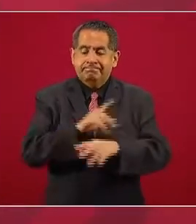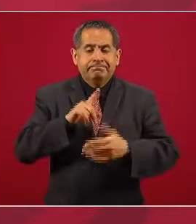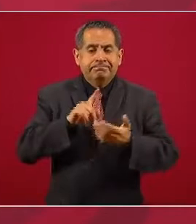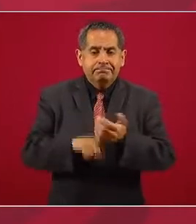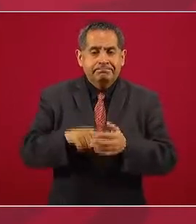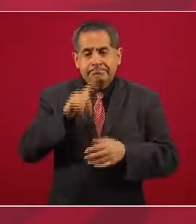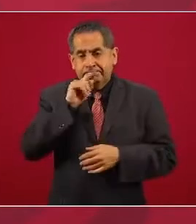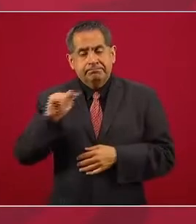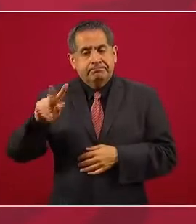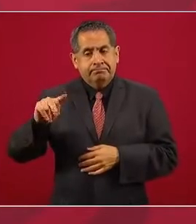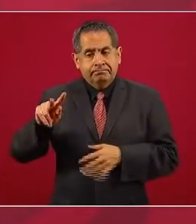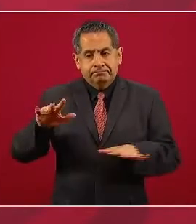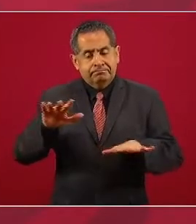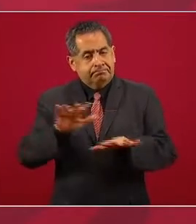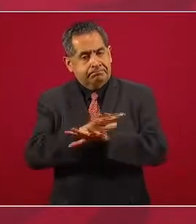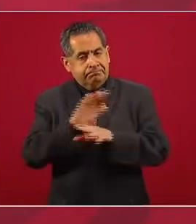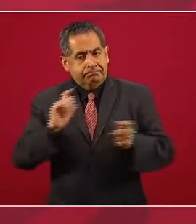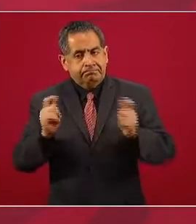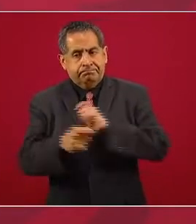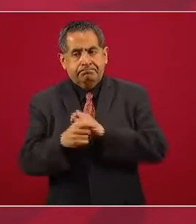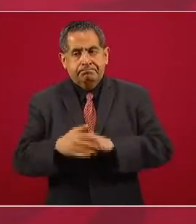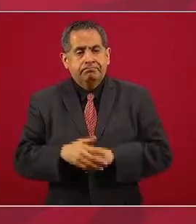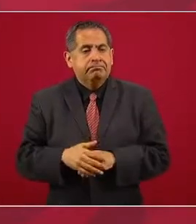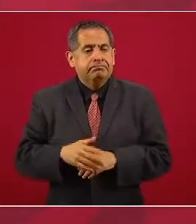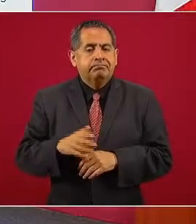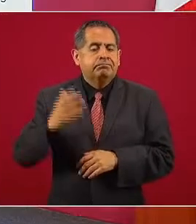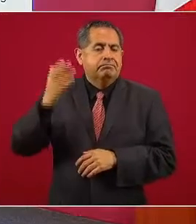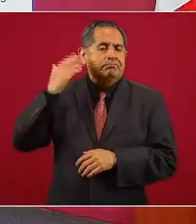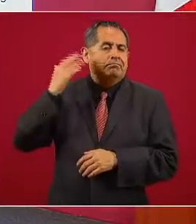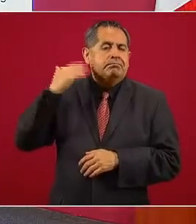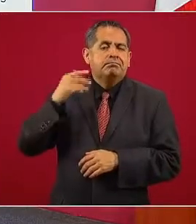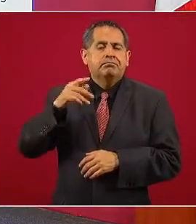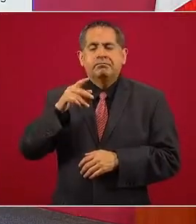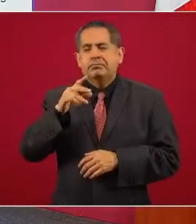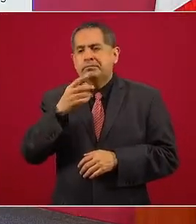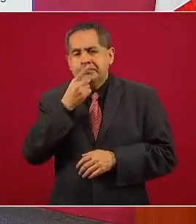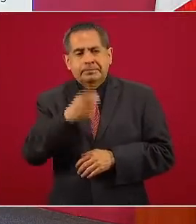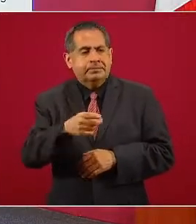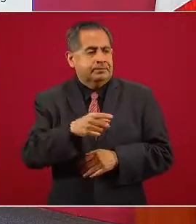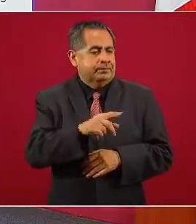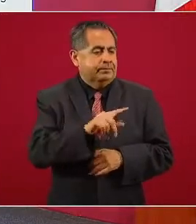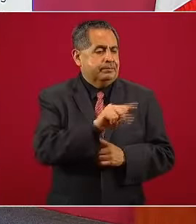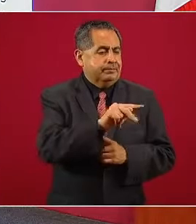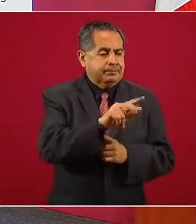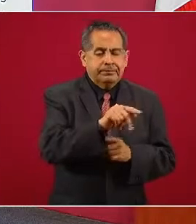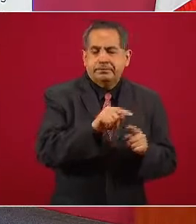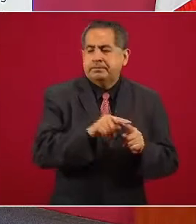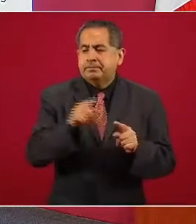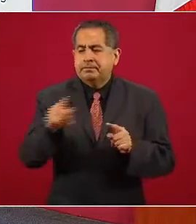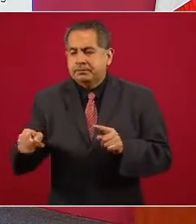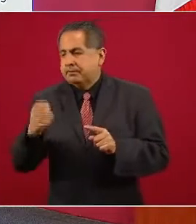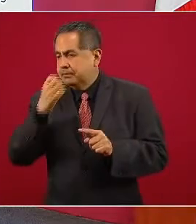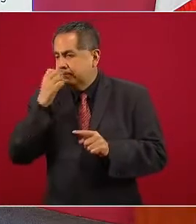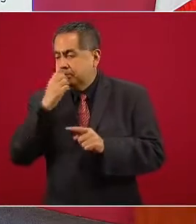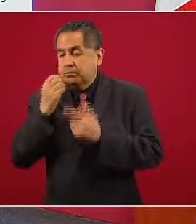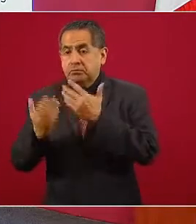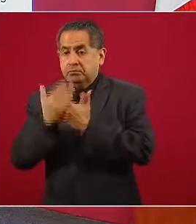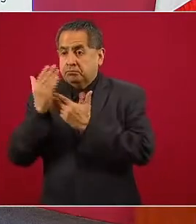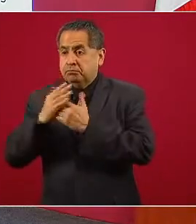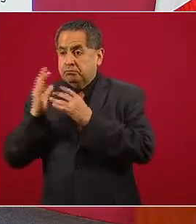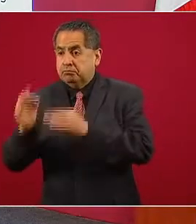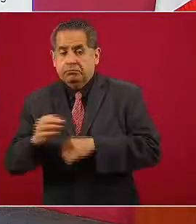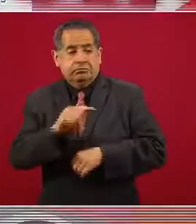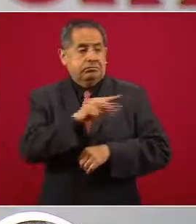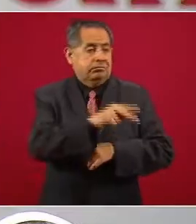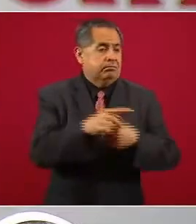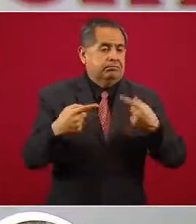la televisión. Hoy se alejará aquella crítica que decía que la televisión compite en la tarde con lo que la escuela construye en la mañana.